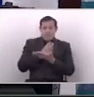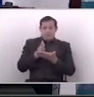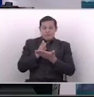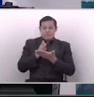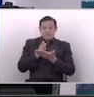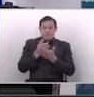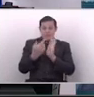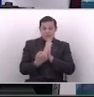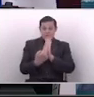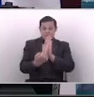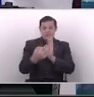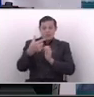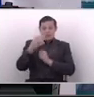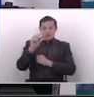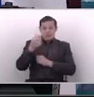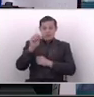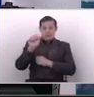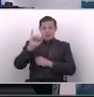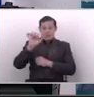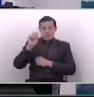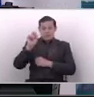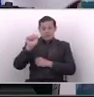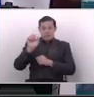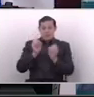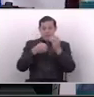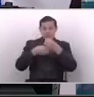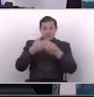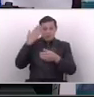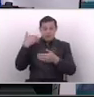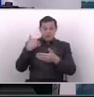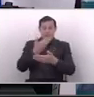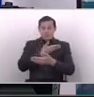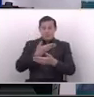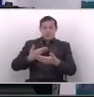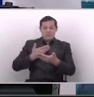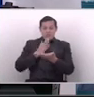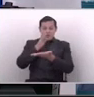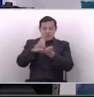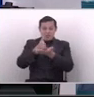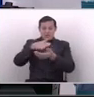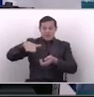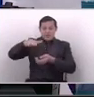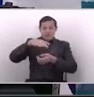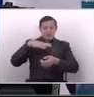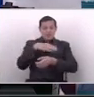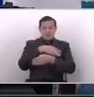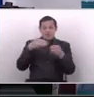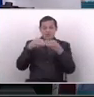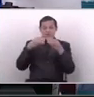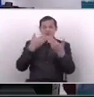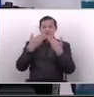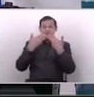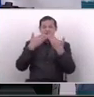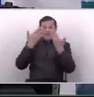Las representantes del COGNA, del ISNA, del despacho de la primera dama, han llegado un montón de veces a la comisión a explicar